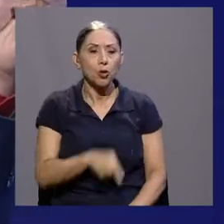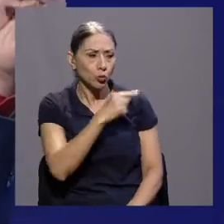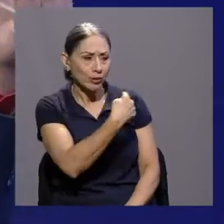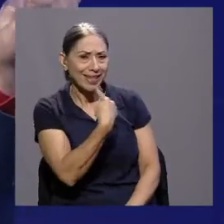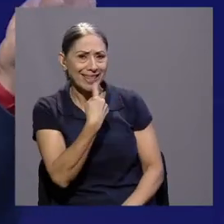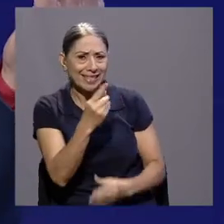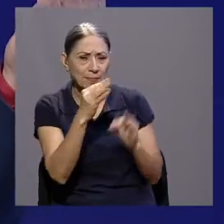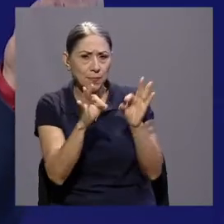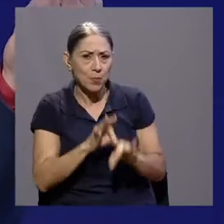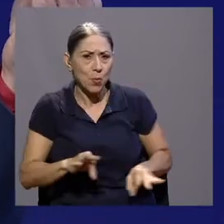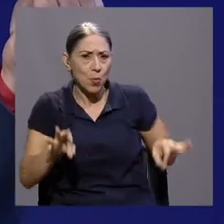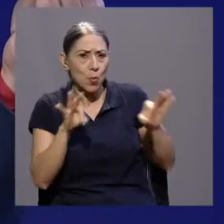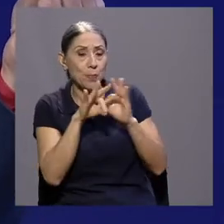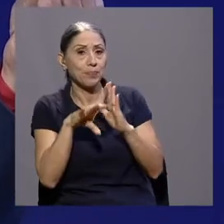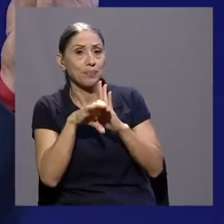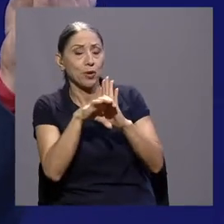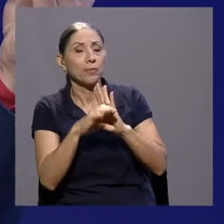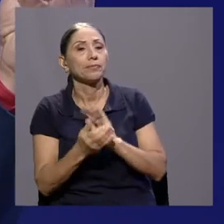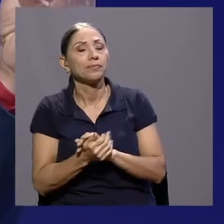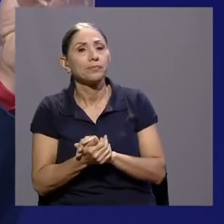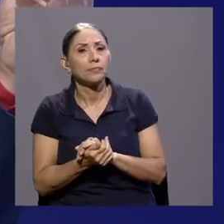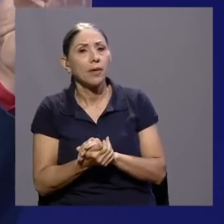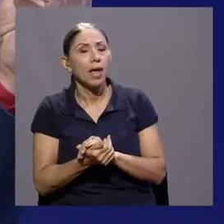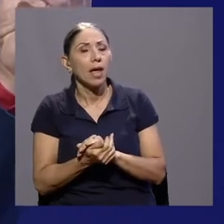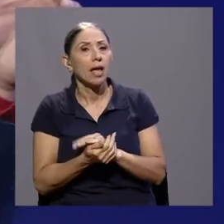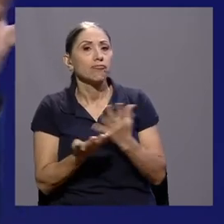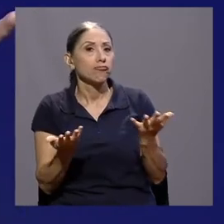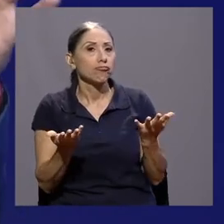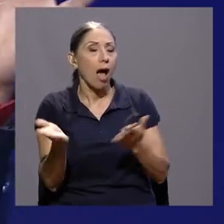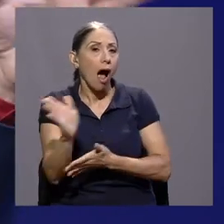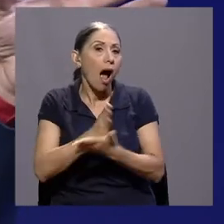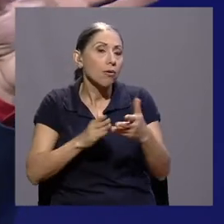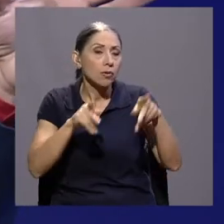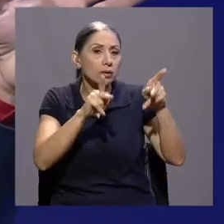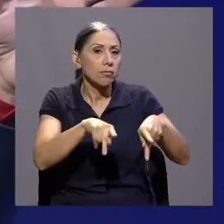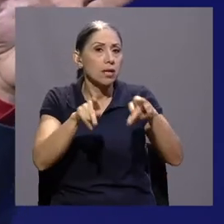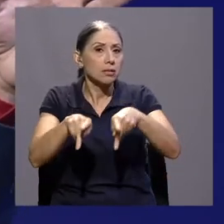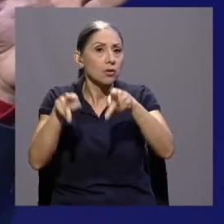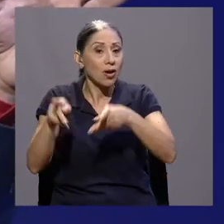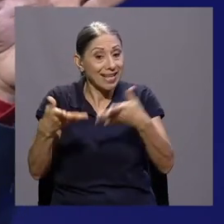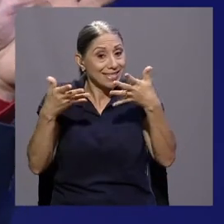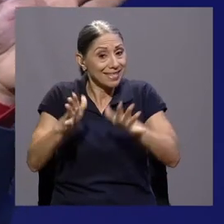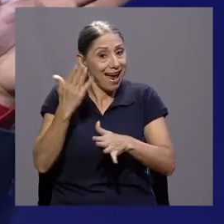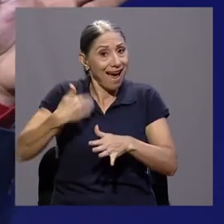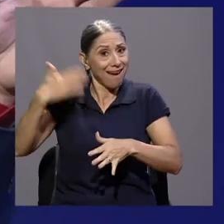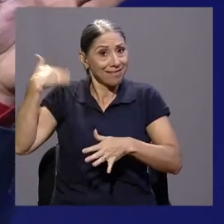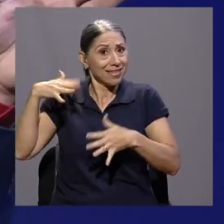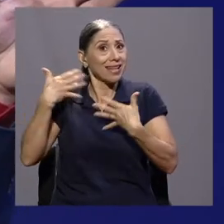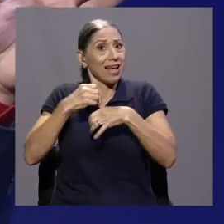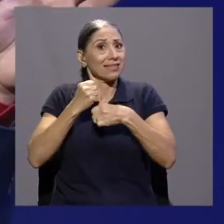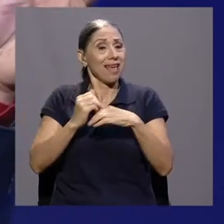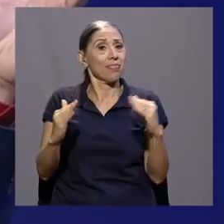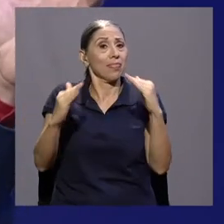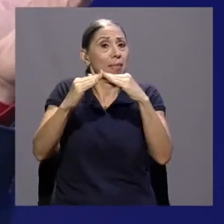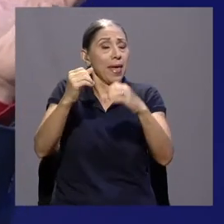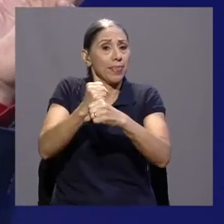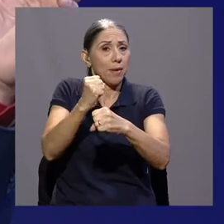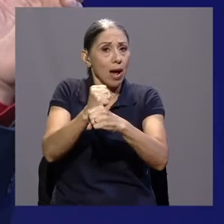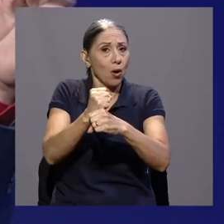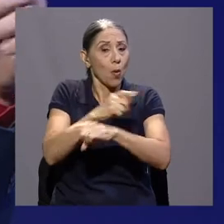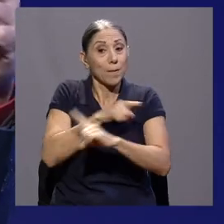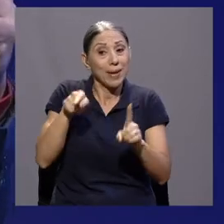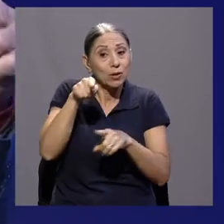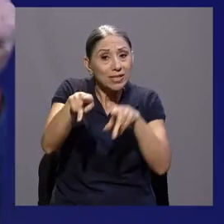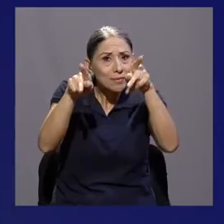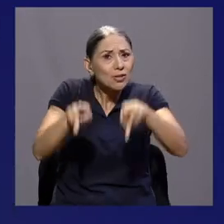importantes, por ejemplo, el hecho de que si bien algunas personas ya hacían teletrabajo, eran personas que ya